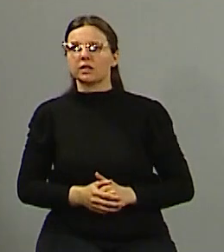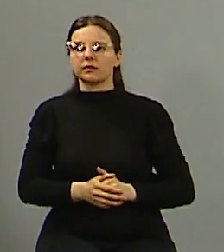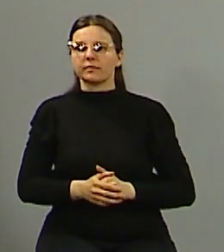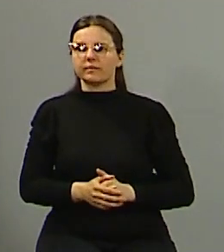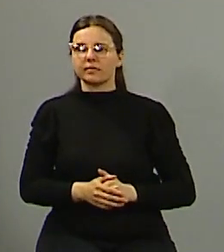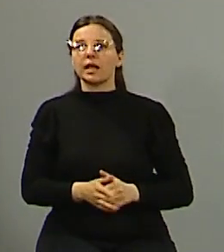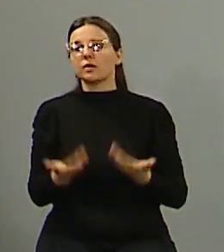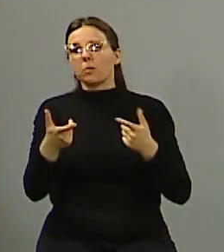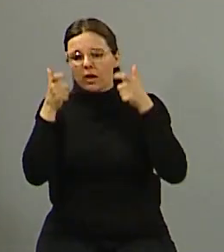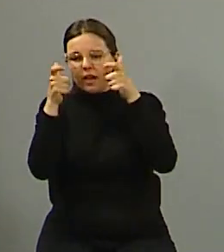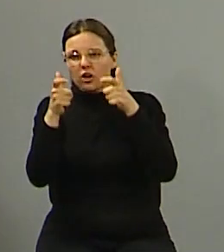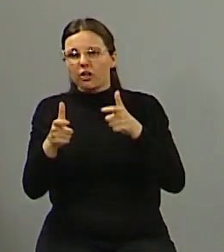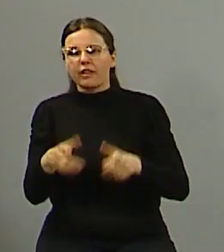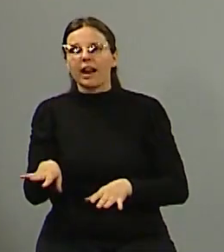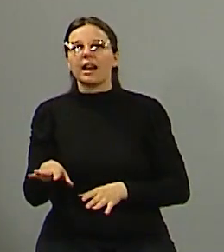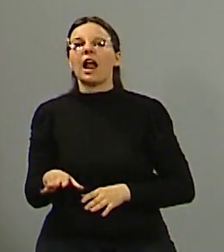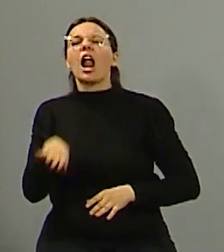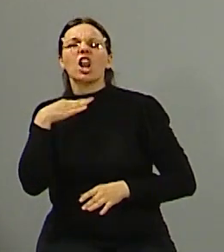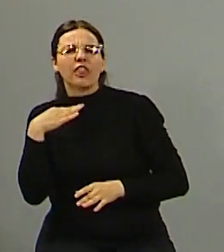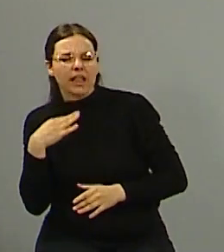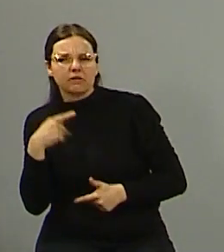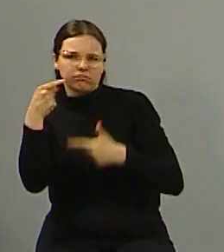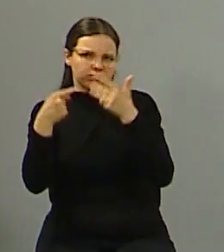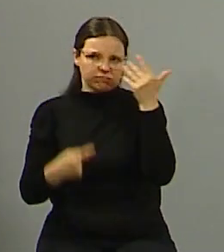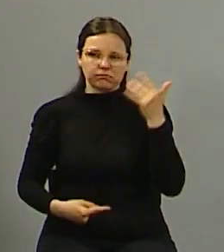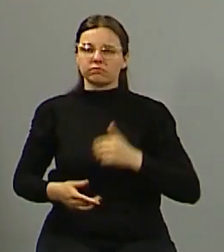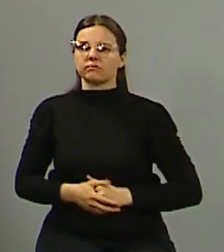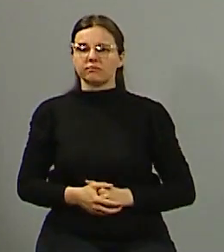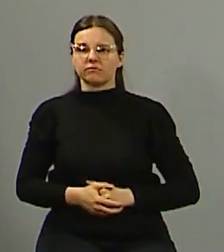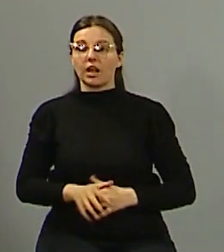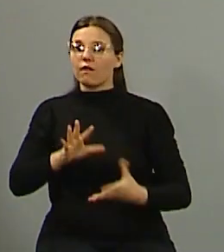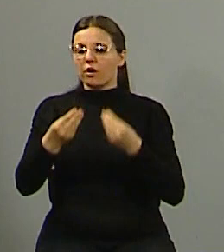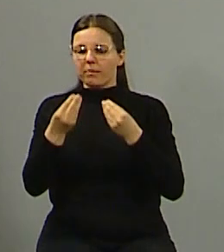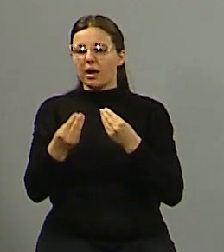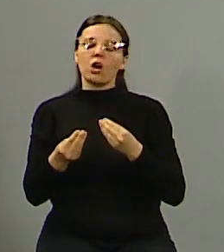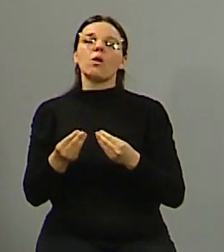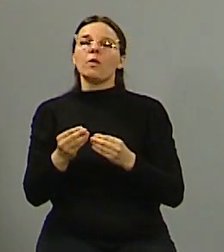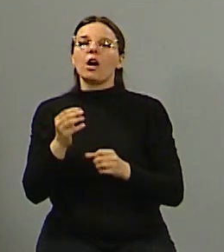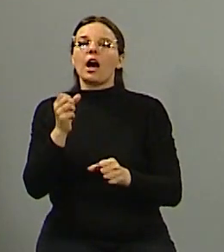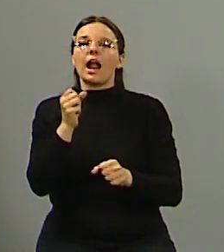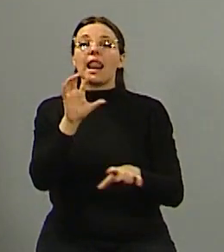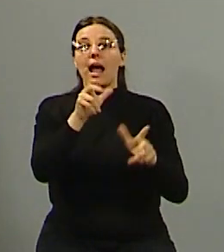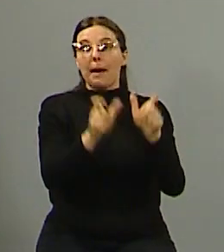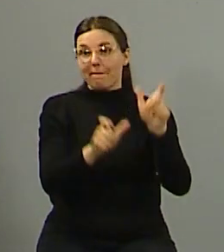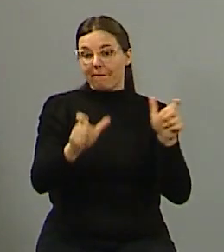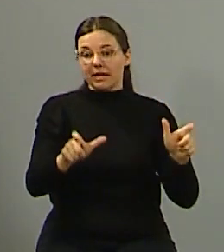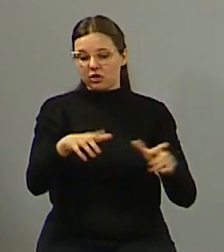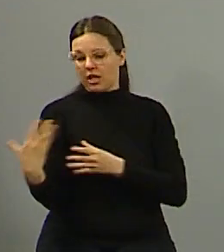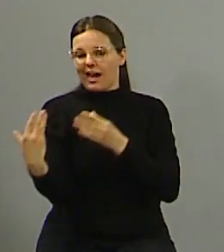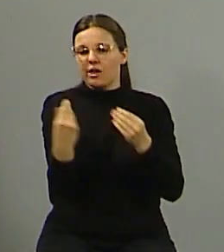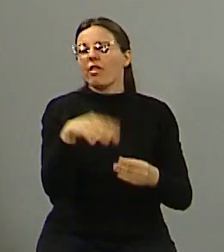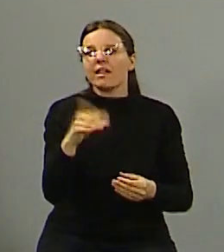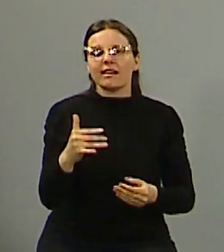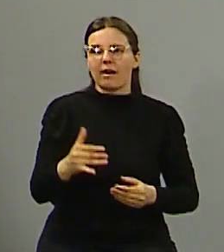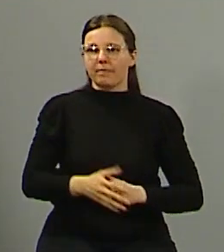control del delito y es la respuesta tal vez más inmediata a la gente y es la manera de trabajar articuladamente con la gente y con el